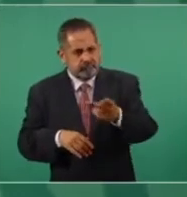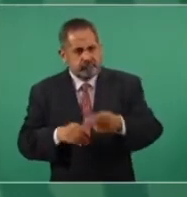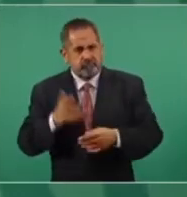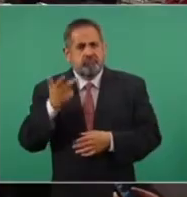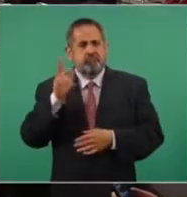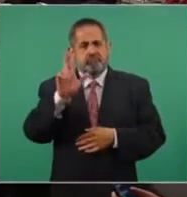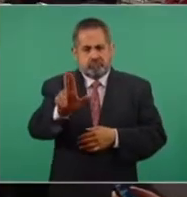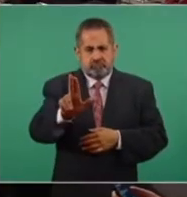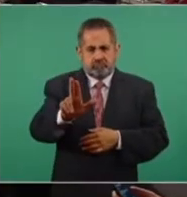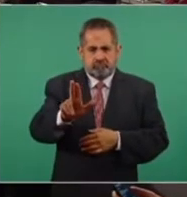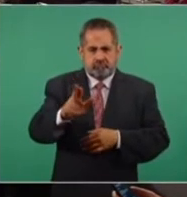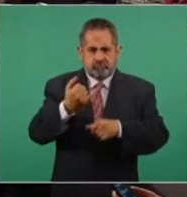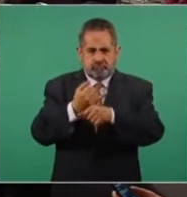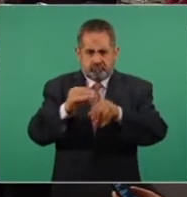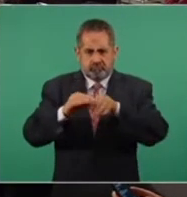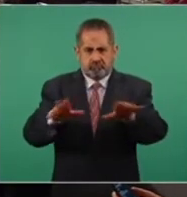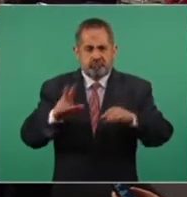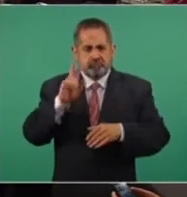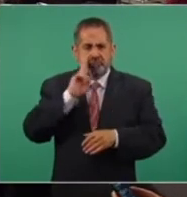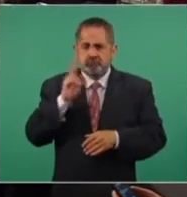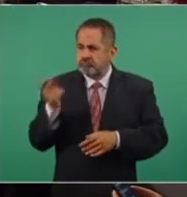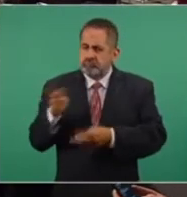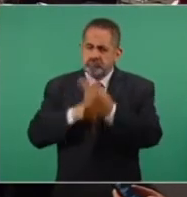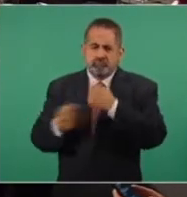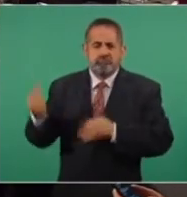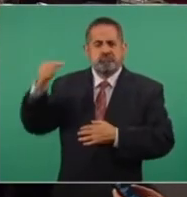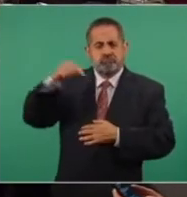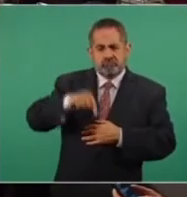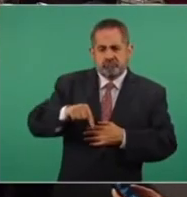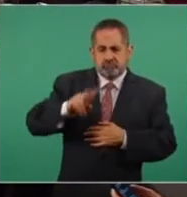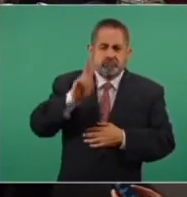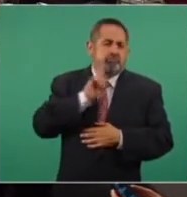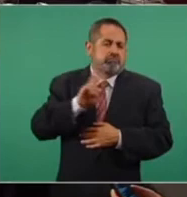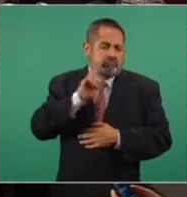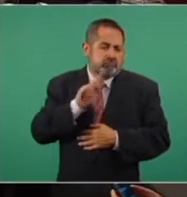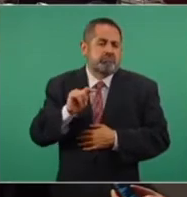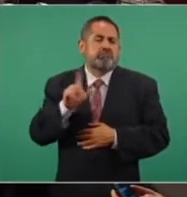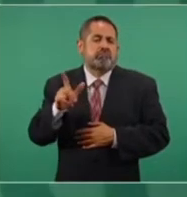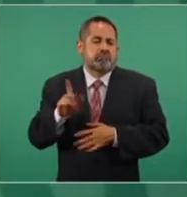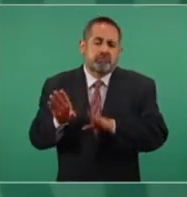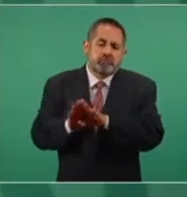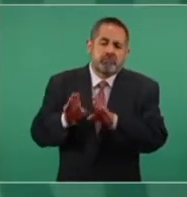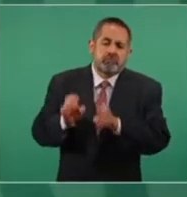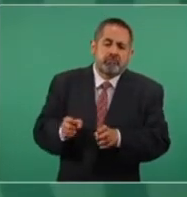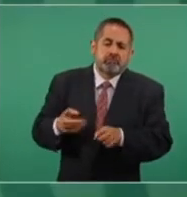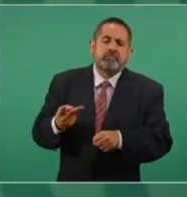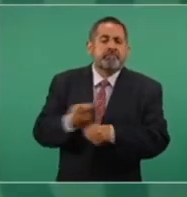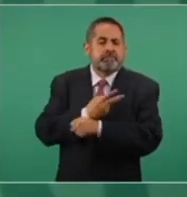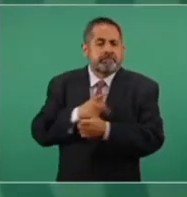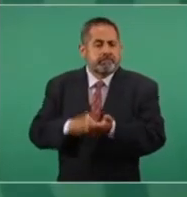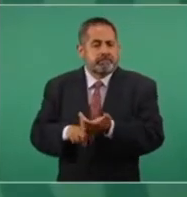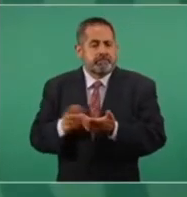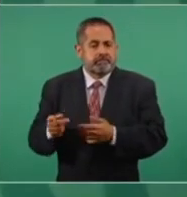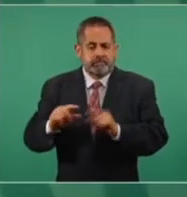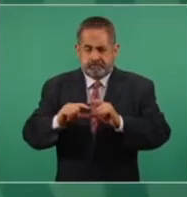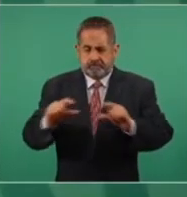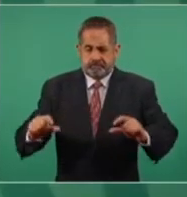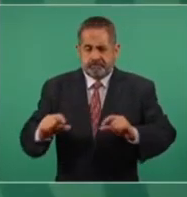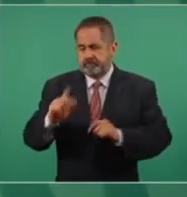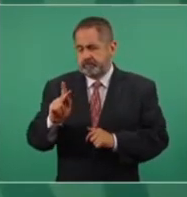martes próximo, que ella venga y que nos informe cómo va la investigación.